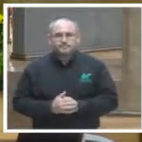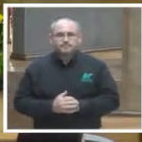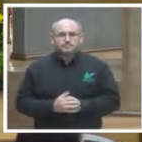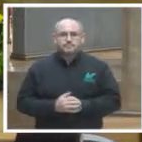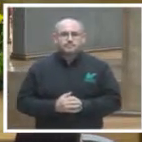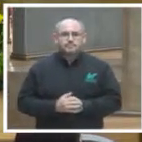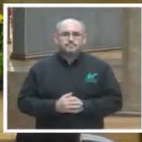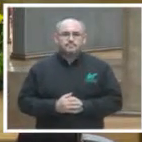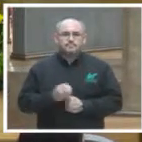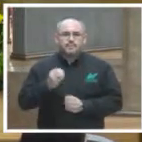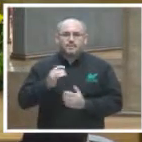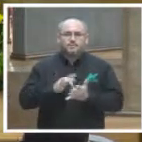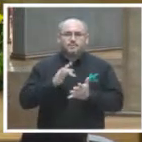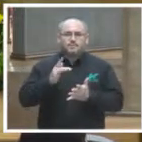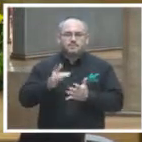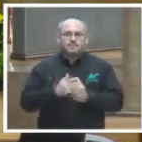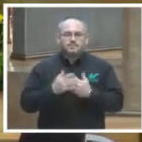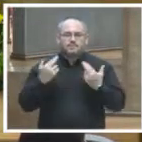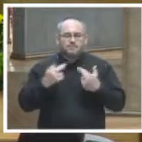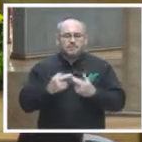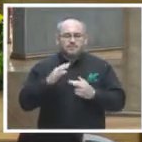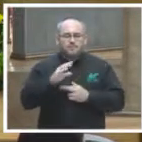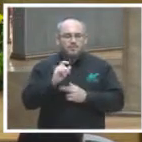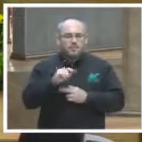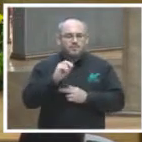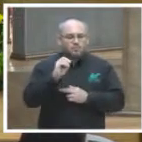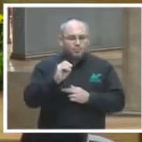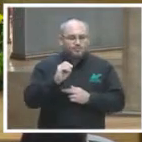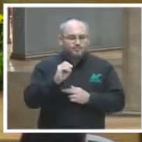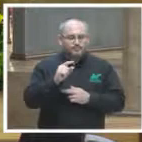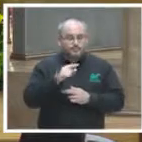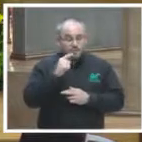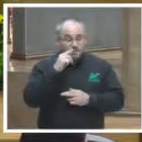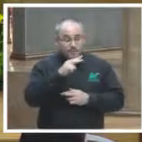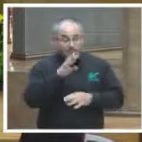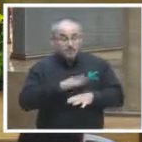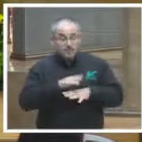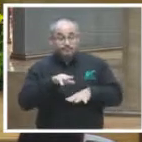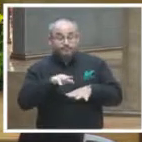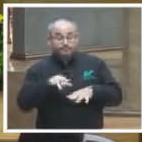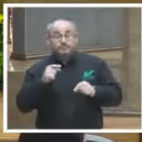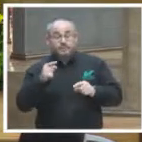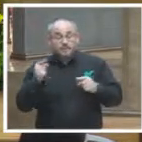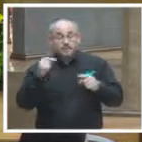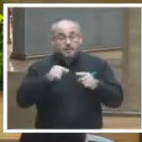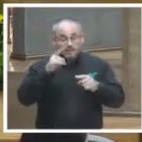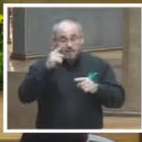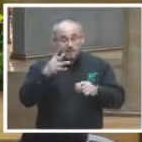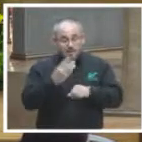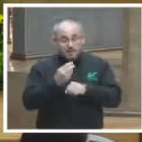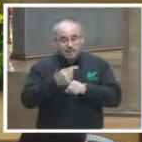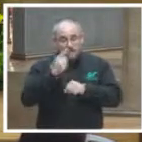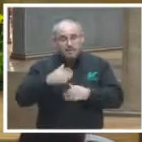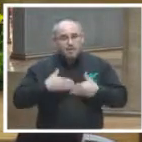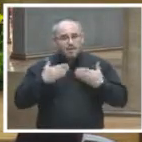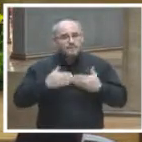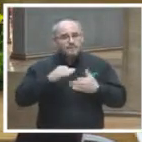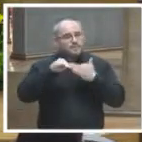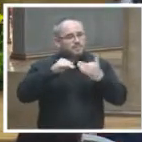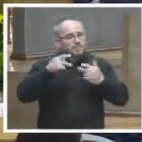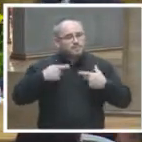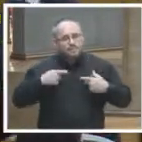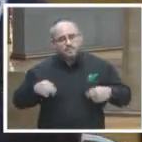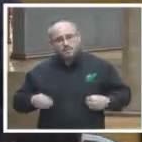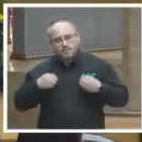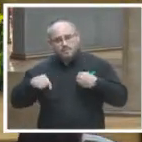Muchas gracias, maestro Cantú. Se destaca de su intervención el impacto de los medios de comunicación en las resoluciones y la confianza de la ciudadanía